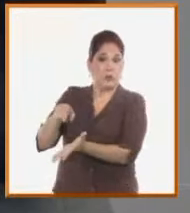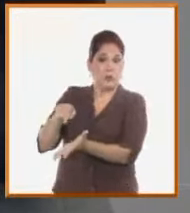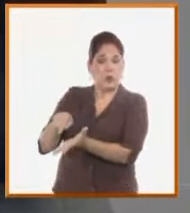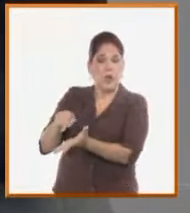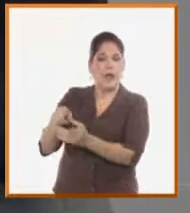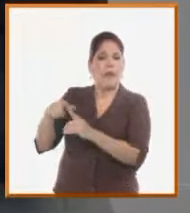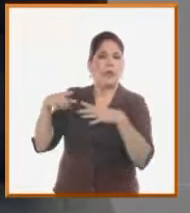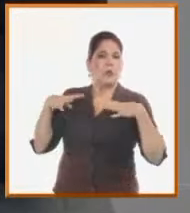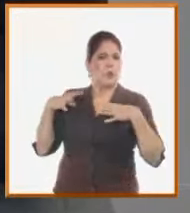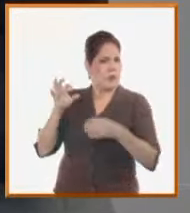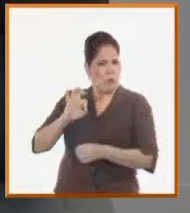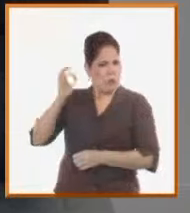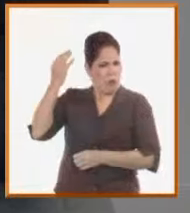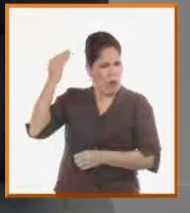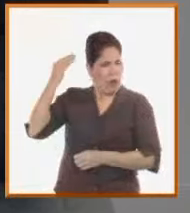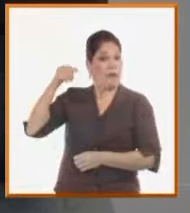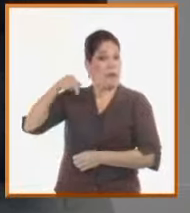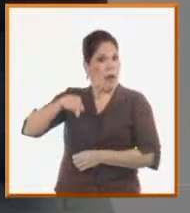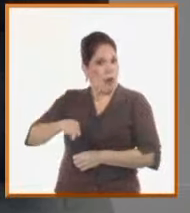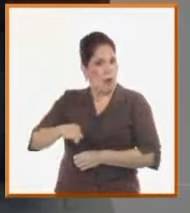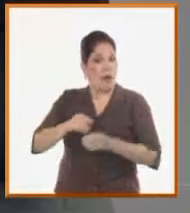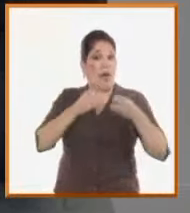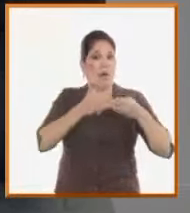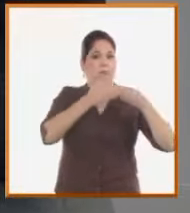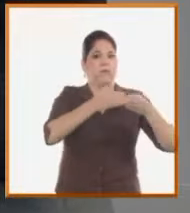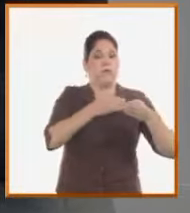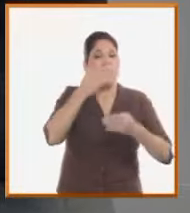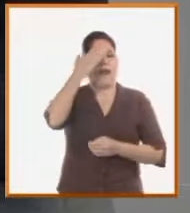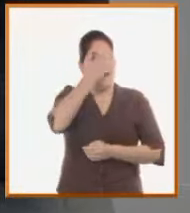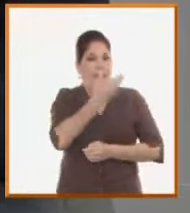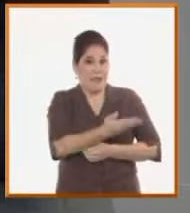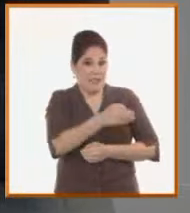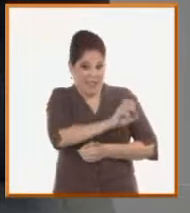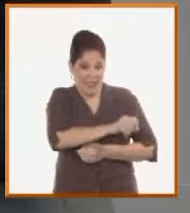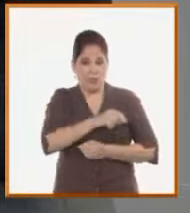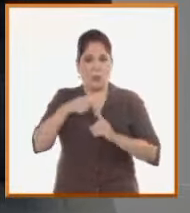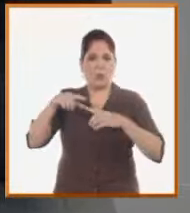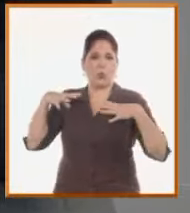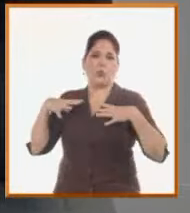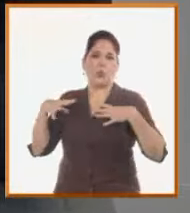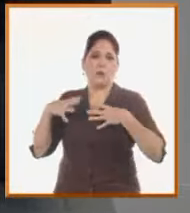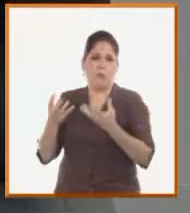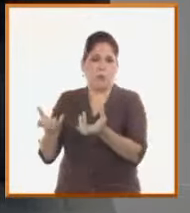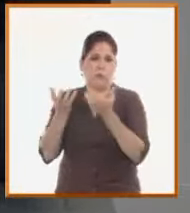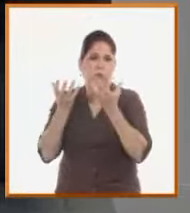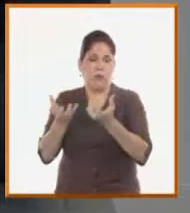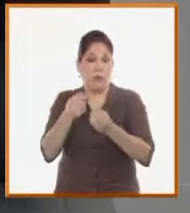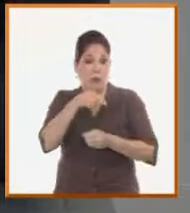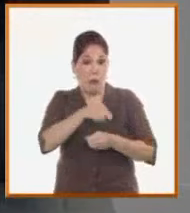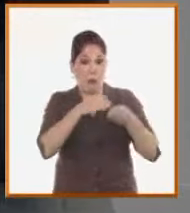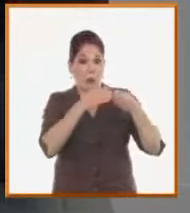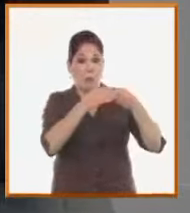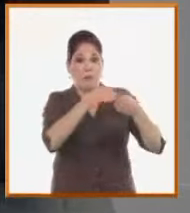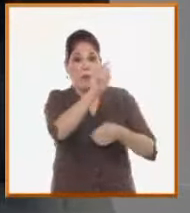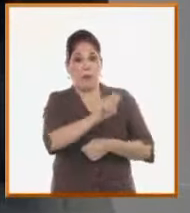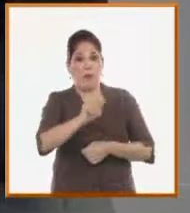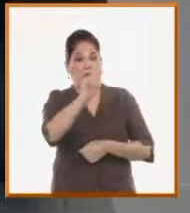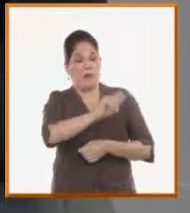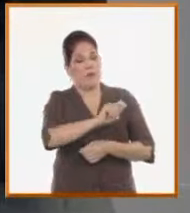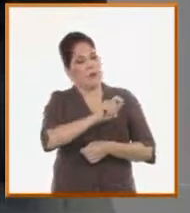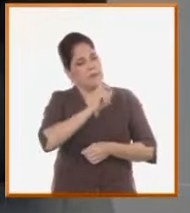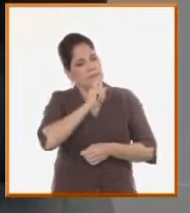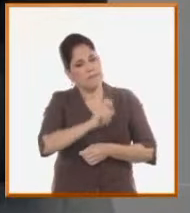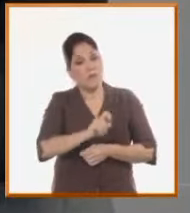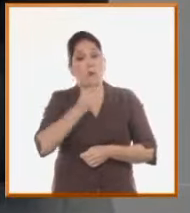polos turísticos, que llevó mucho progreso, mucha actividad turística, generó en esa etapa. En estas alturas, nosotros pudiéramos tener 1